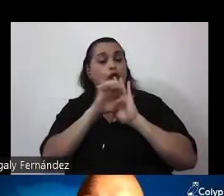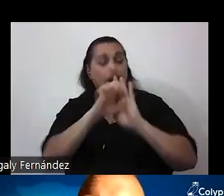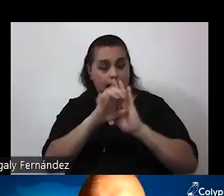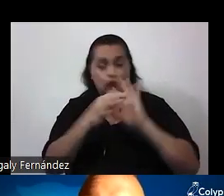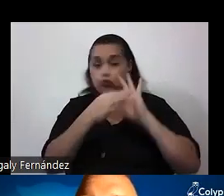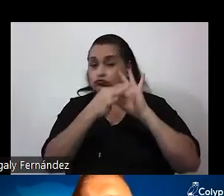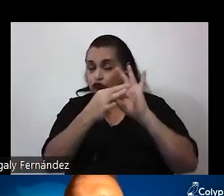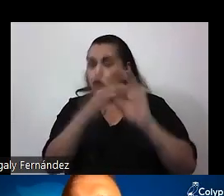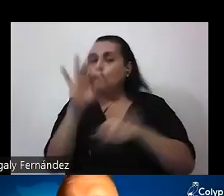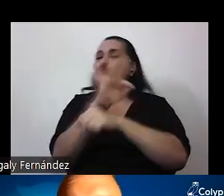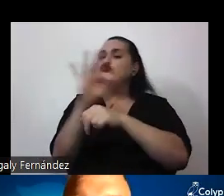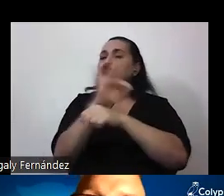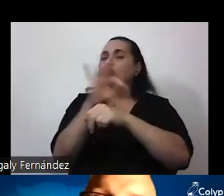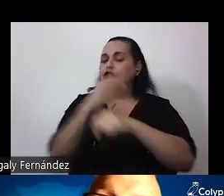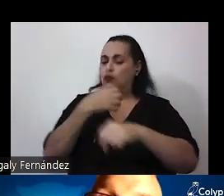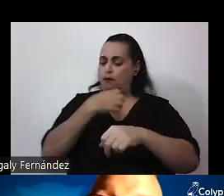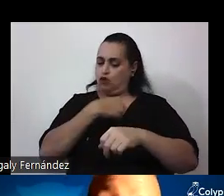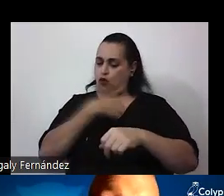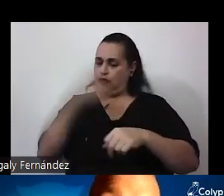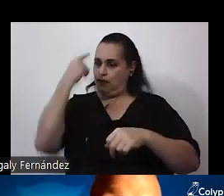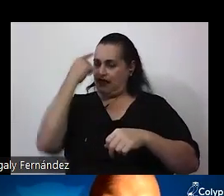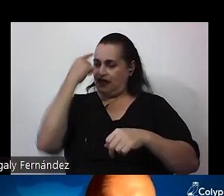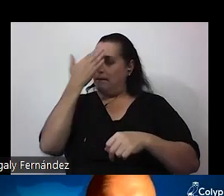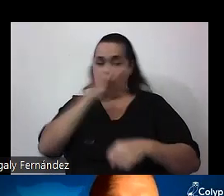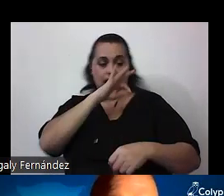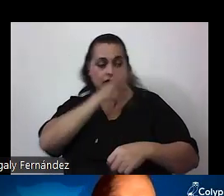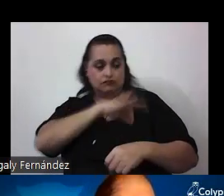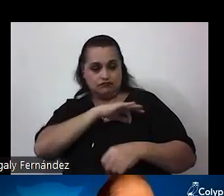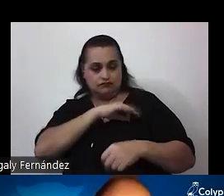funcionamiento de sus propias mentes para favorecer la metacognición.